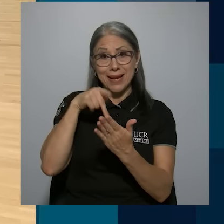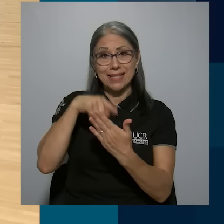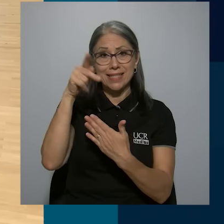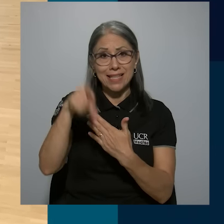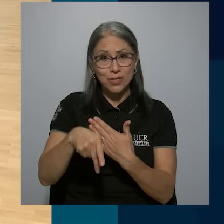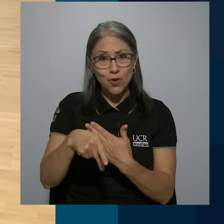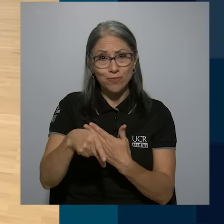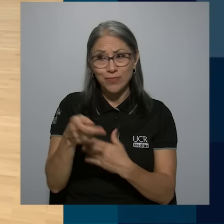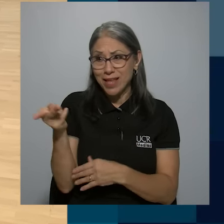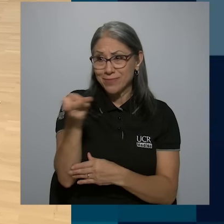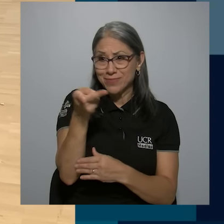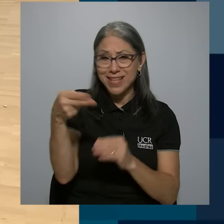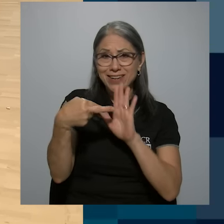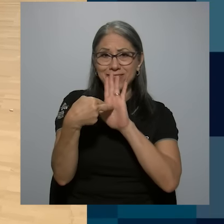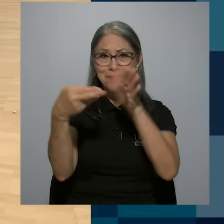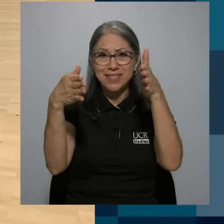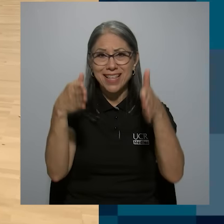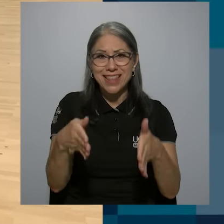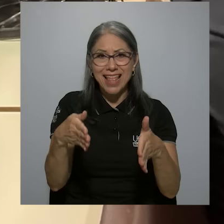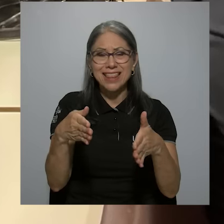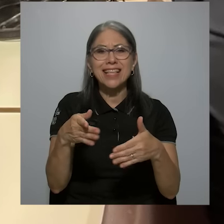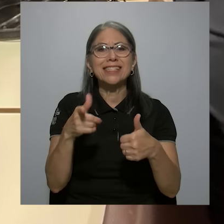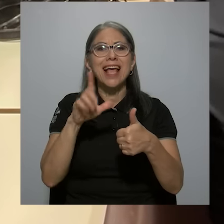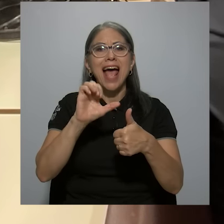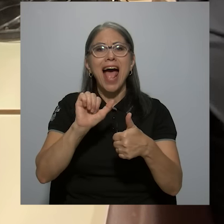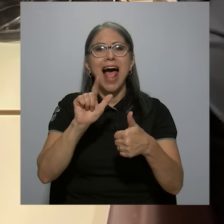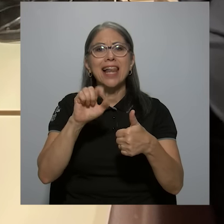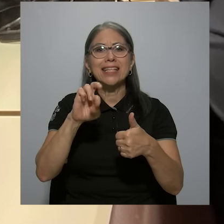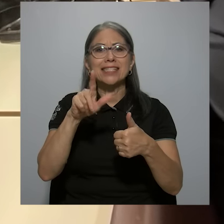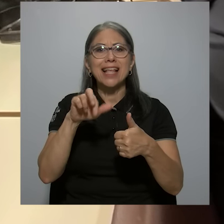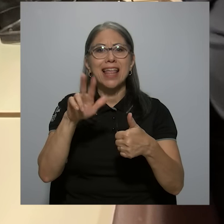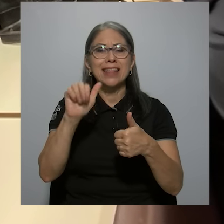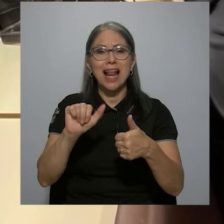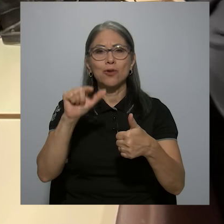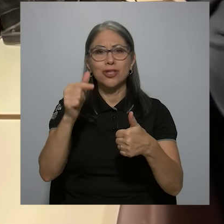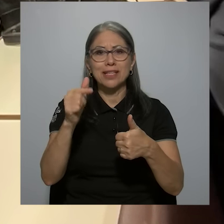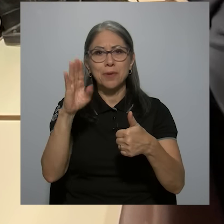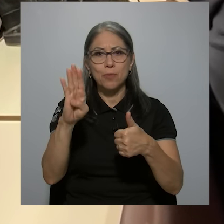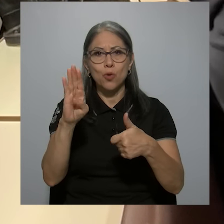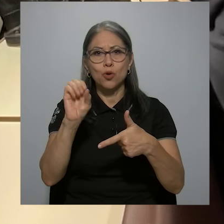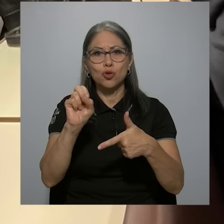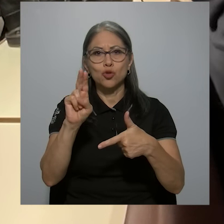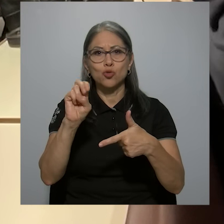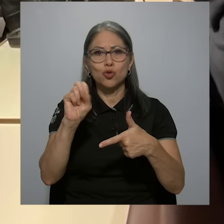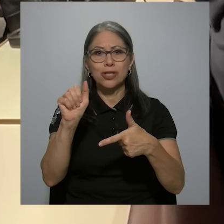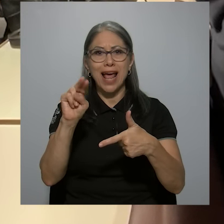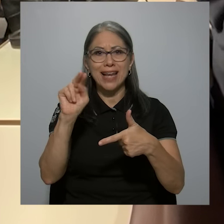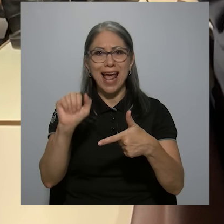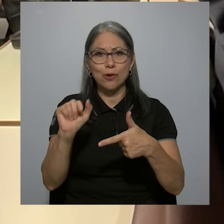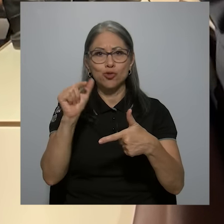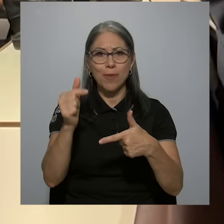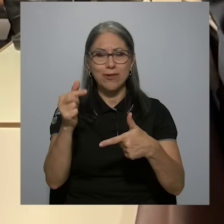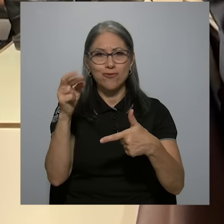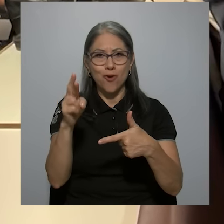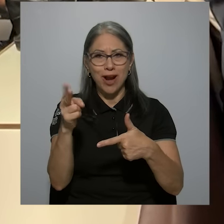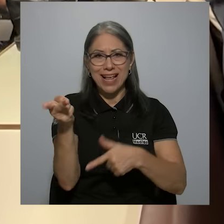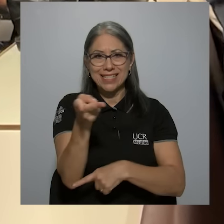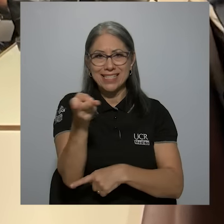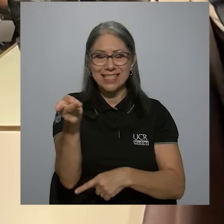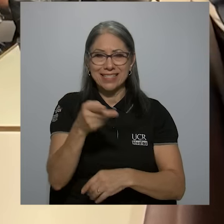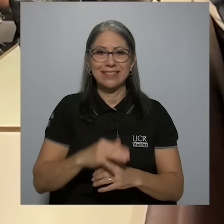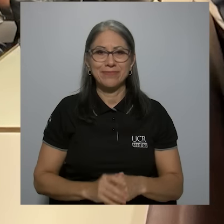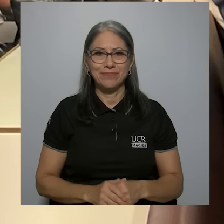esta edición, nuestras representantes fueron Alexandra González Bermúdez y Susana Guzmán Rojas.